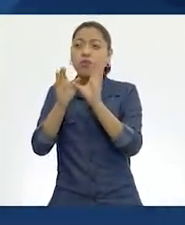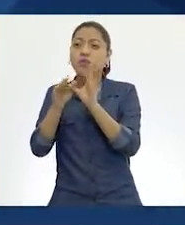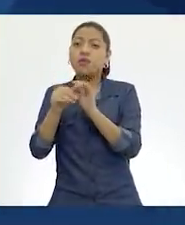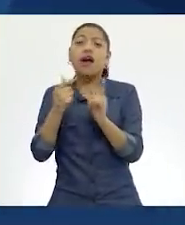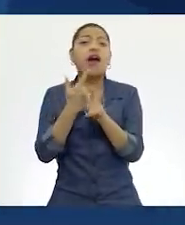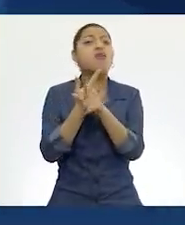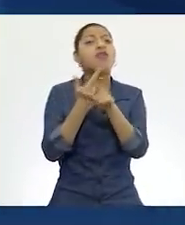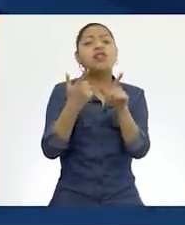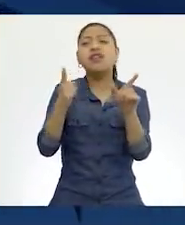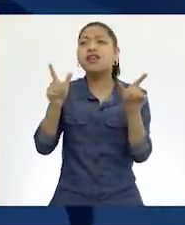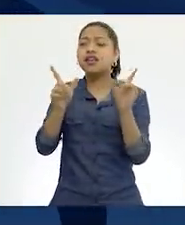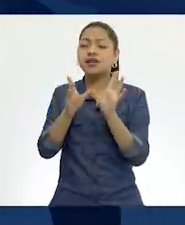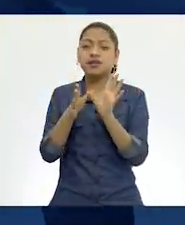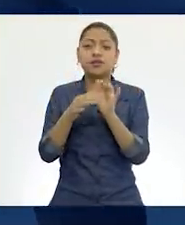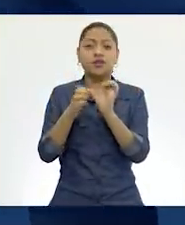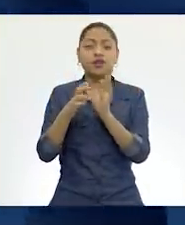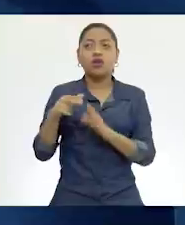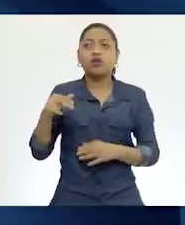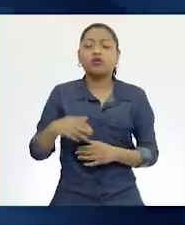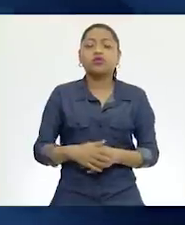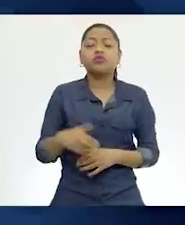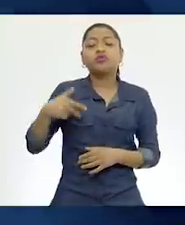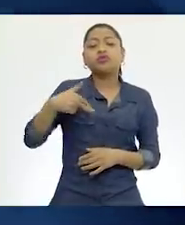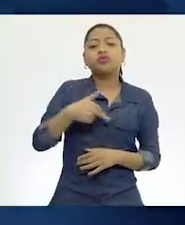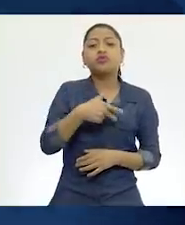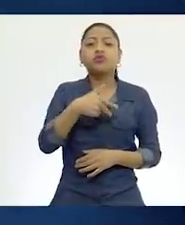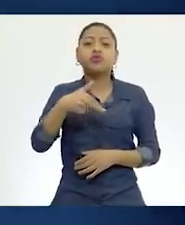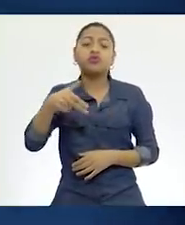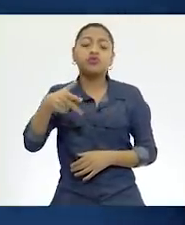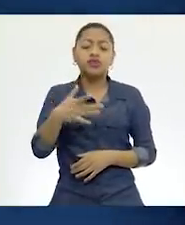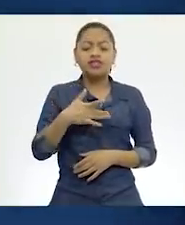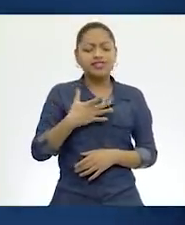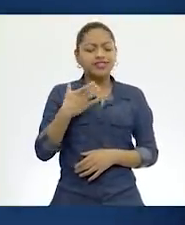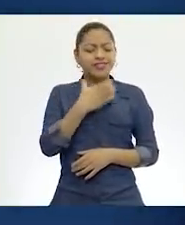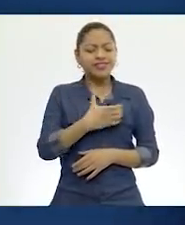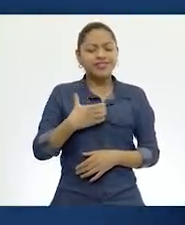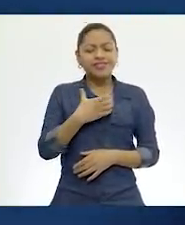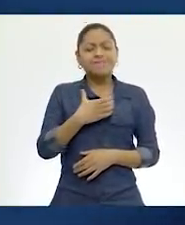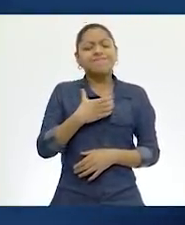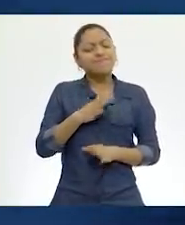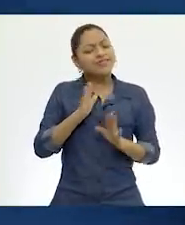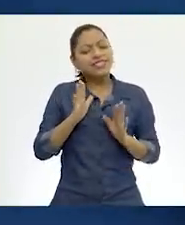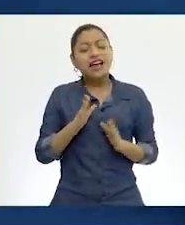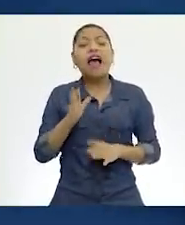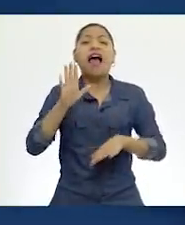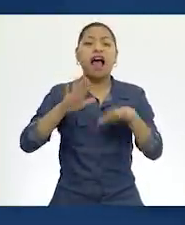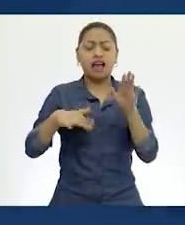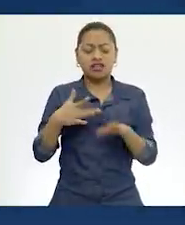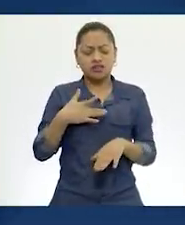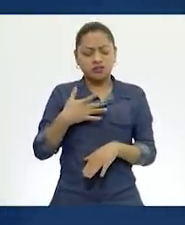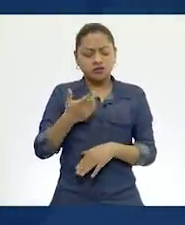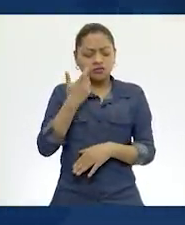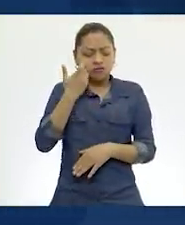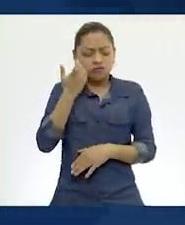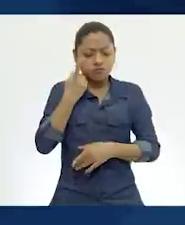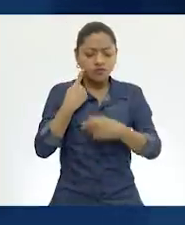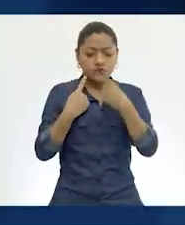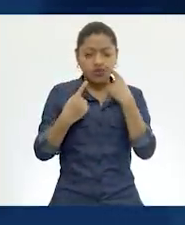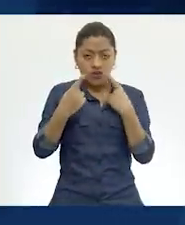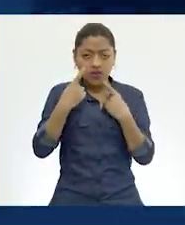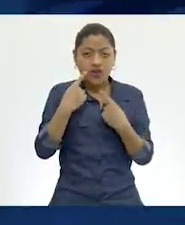libertad. Y cuántas veces abrazando mi alegría tenía que llorar. Tristeza.